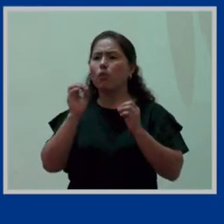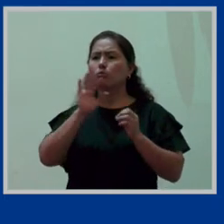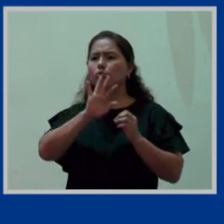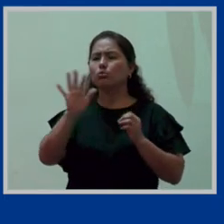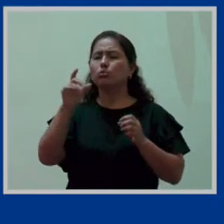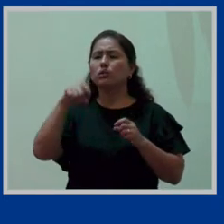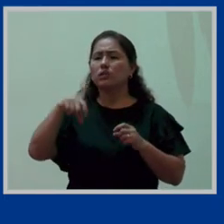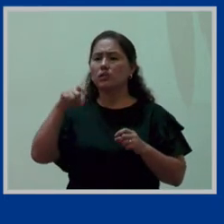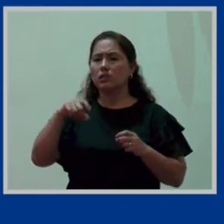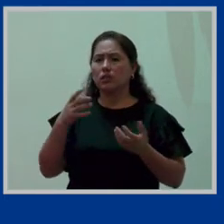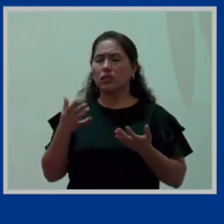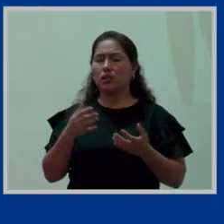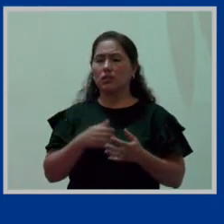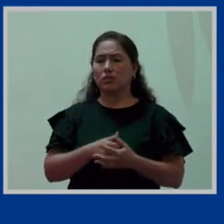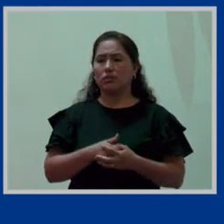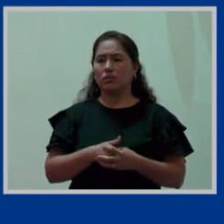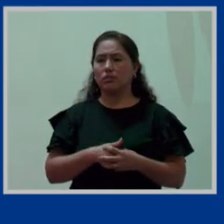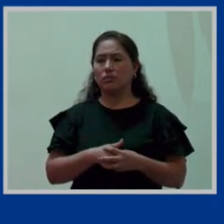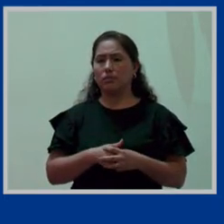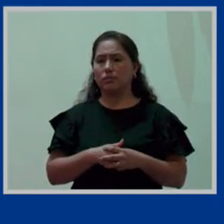necesidad inherente